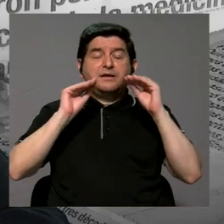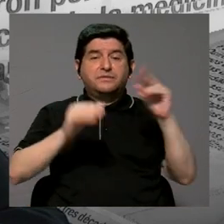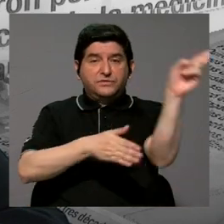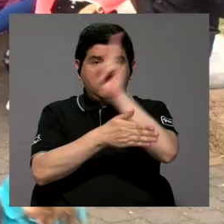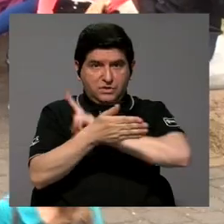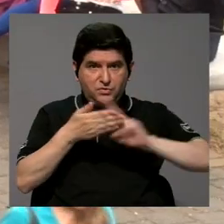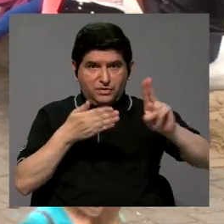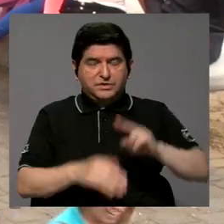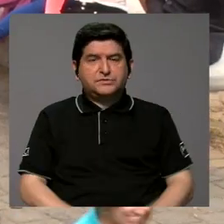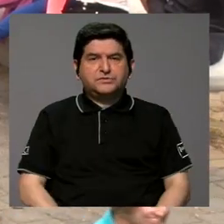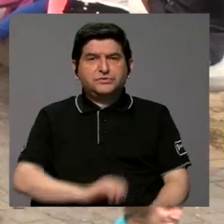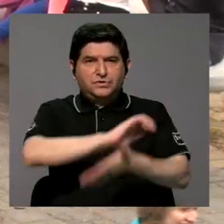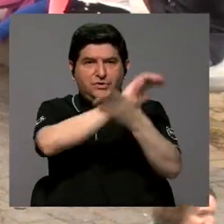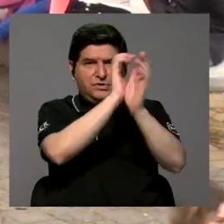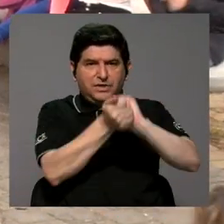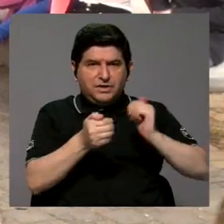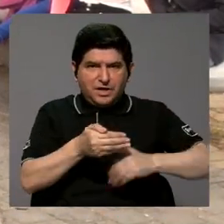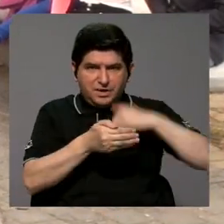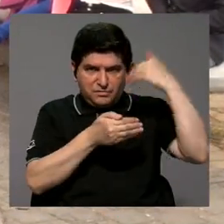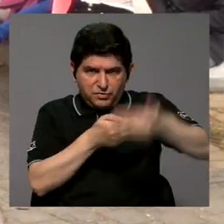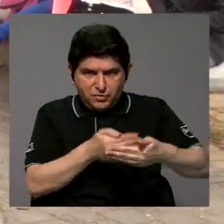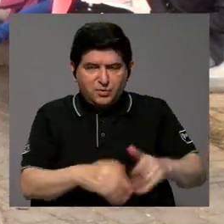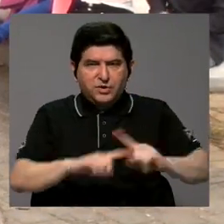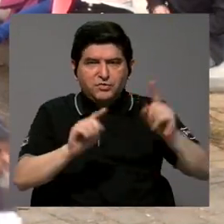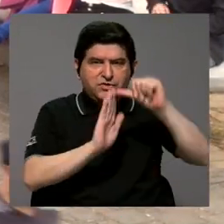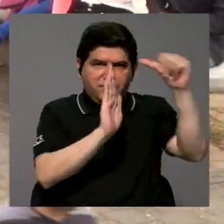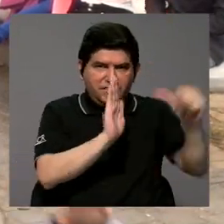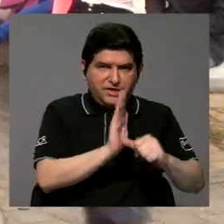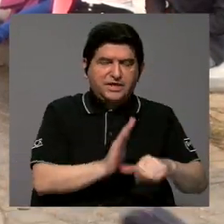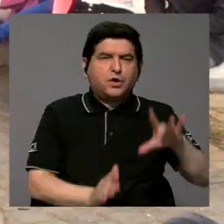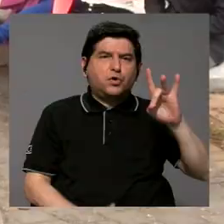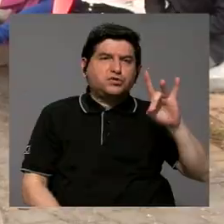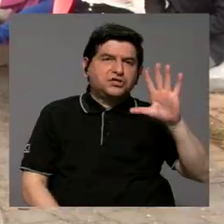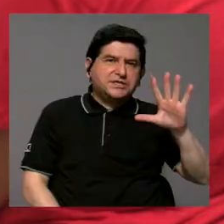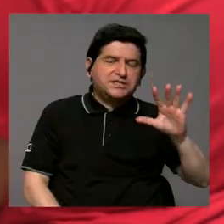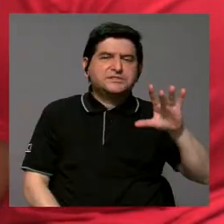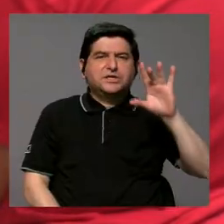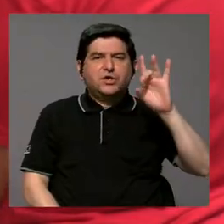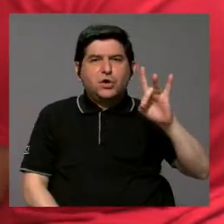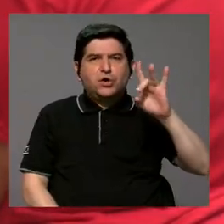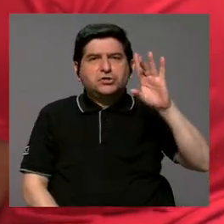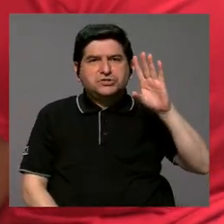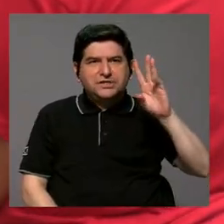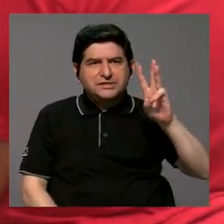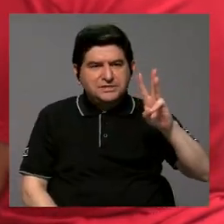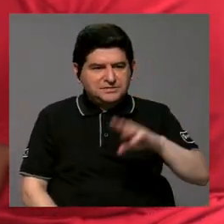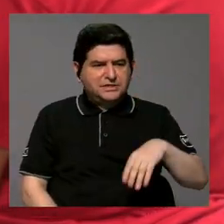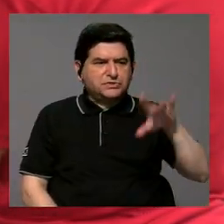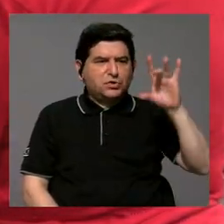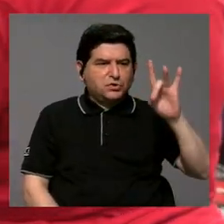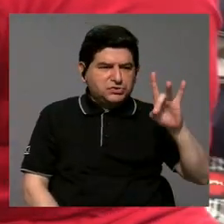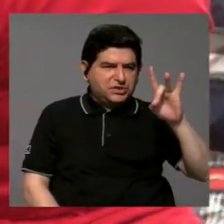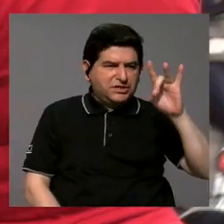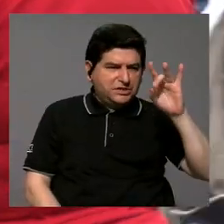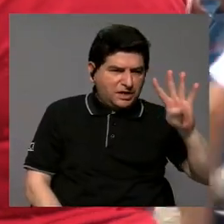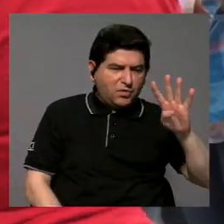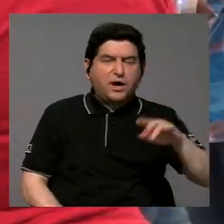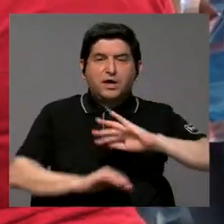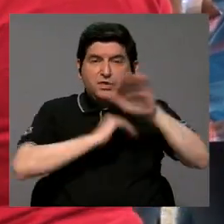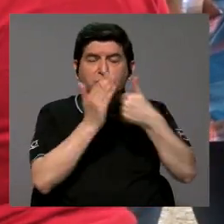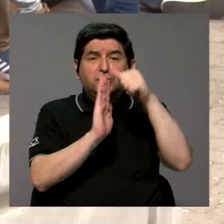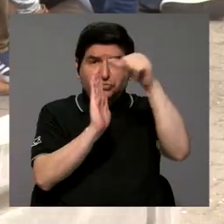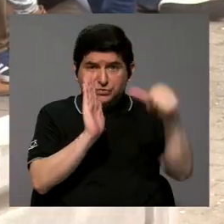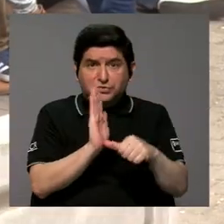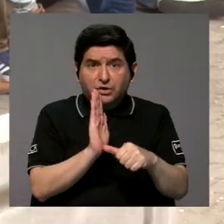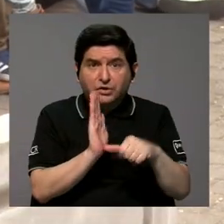educación superior y las reformas posteriores que sufrieron muchos de los artículos 85, 86, perdón, 84, 85, todos